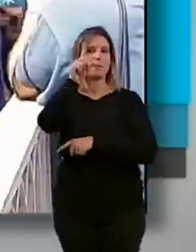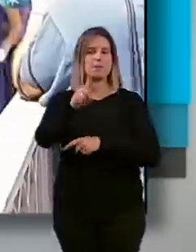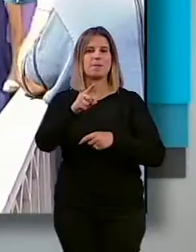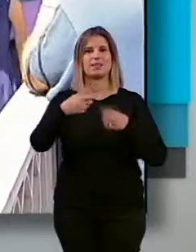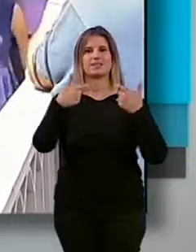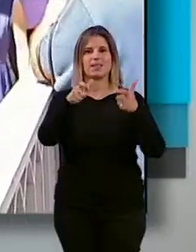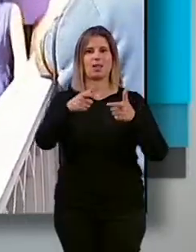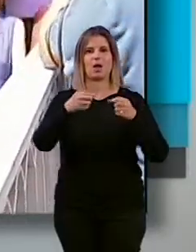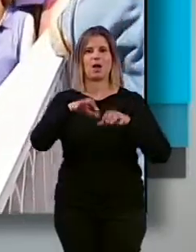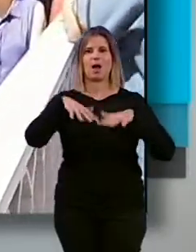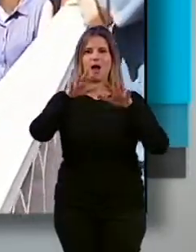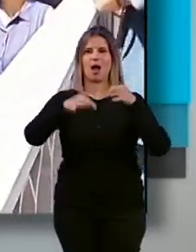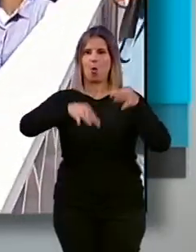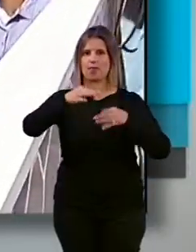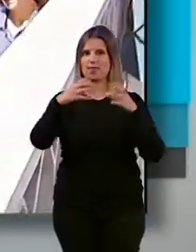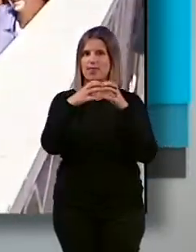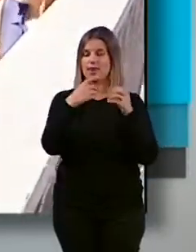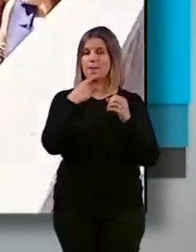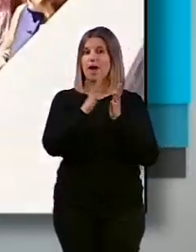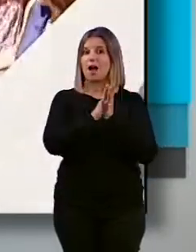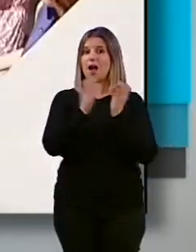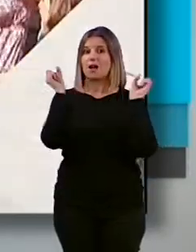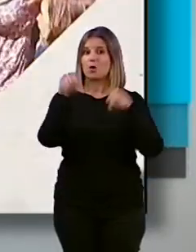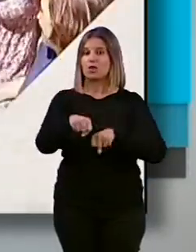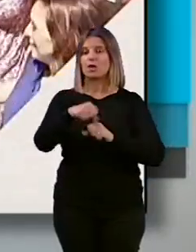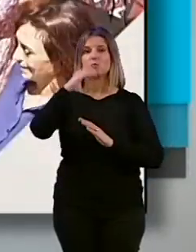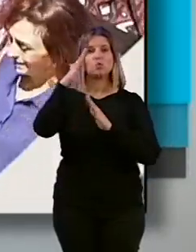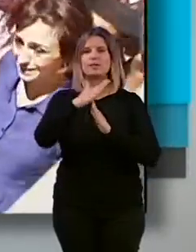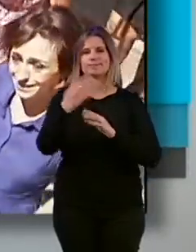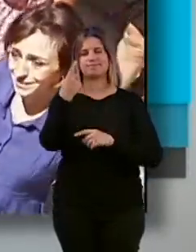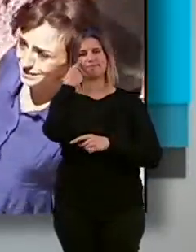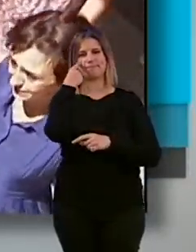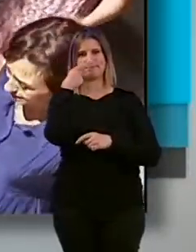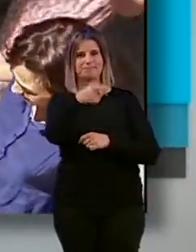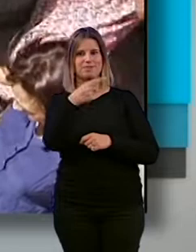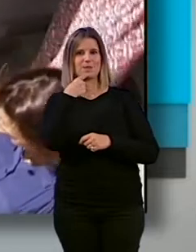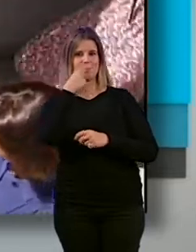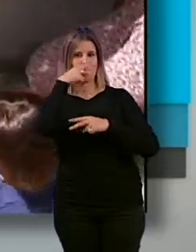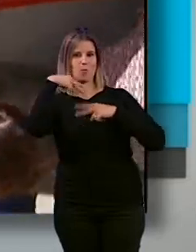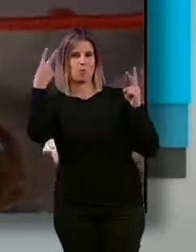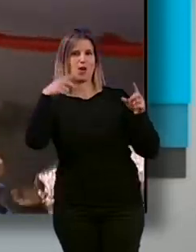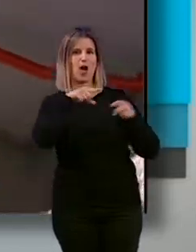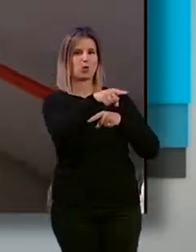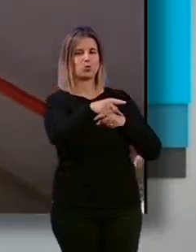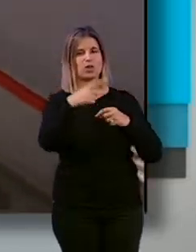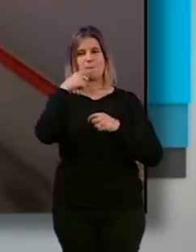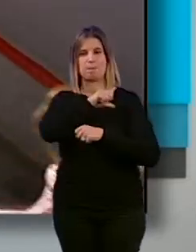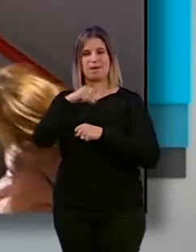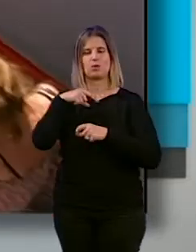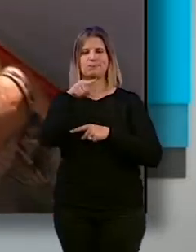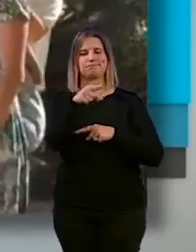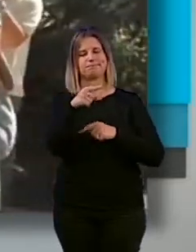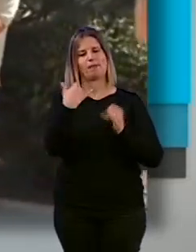Audiencia de Granada indica que para acordar esta suspensión se ha tenido en cuenta que tanto la acusación pública como la particular han estado